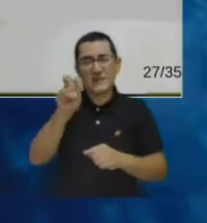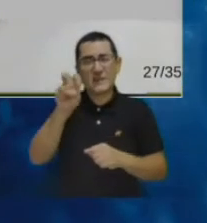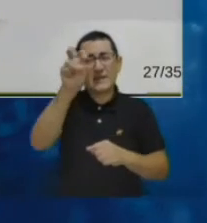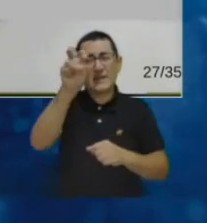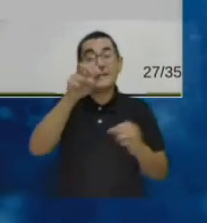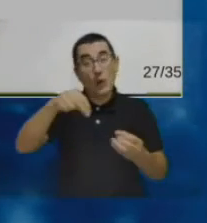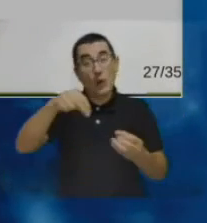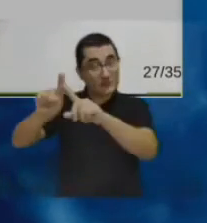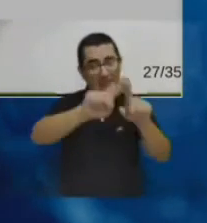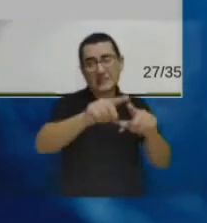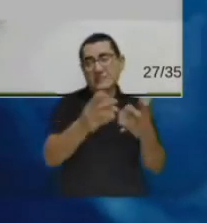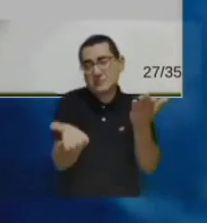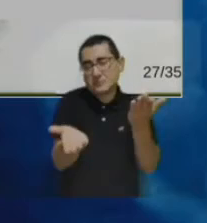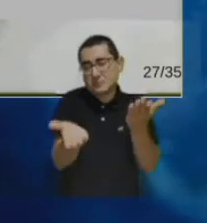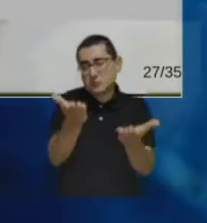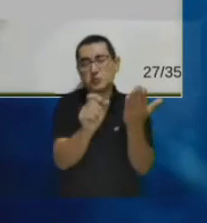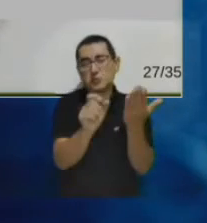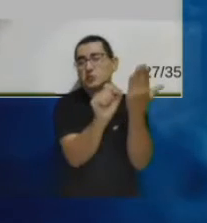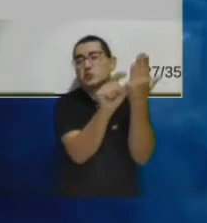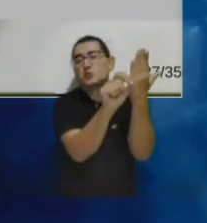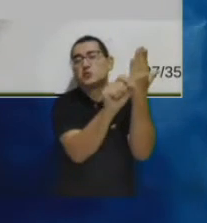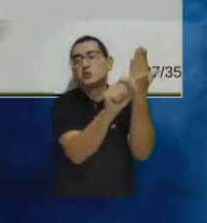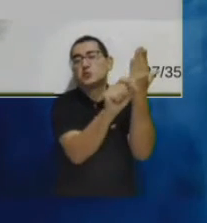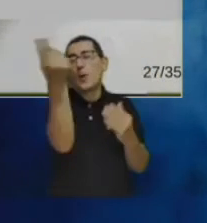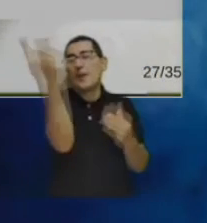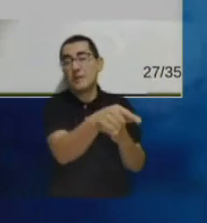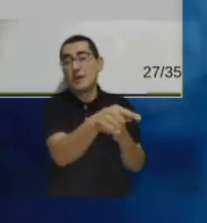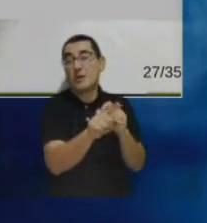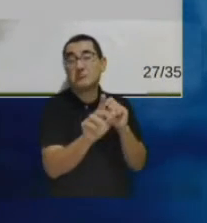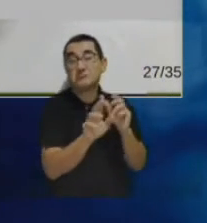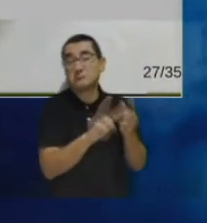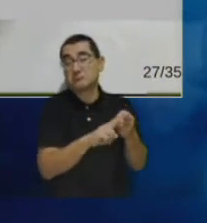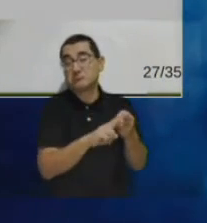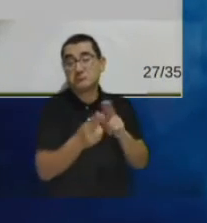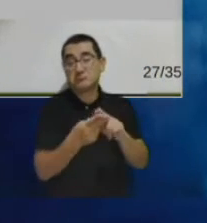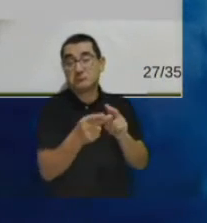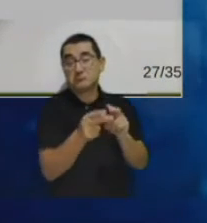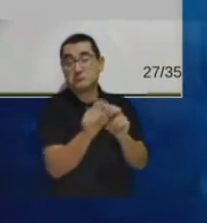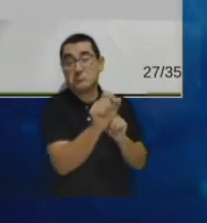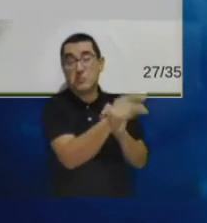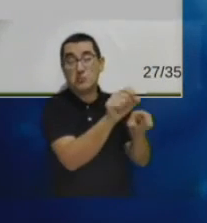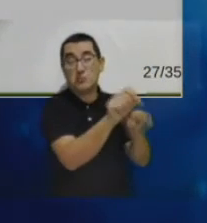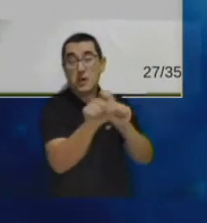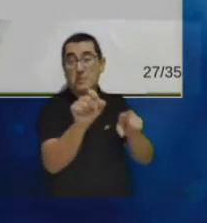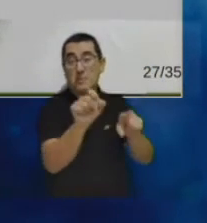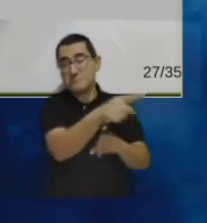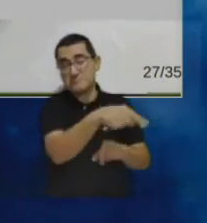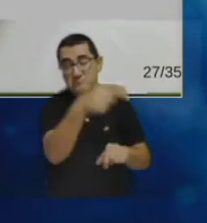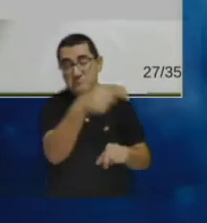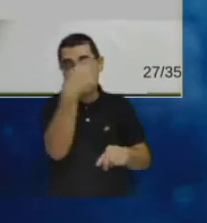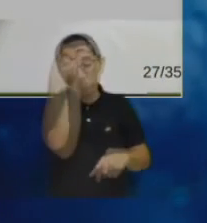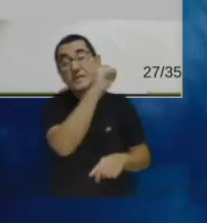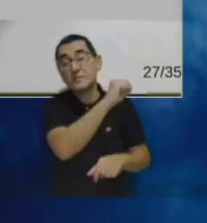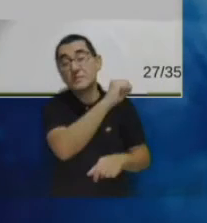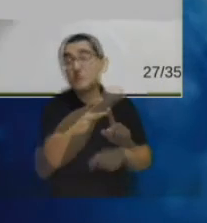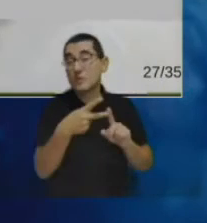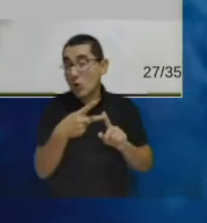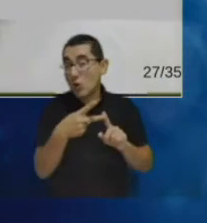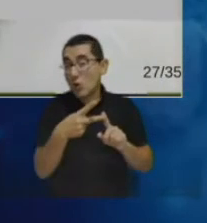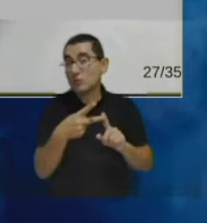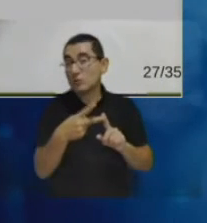pues es un sondeo que nos va a permitir digamos correlacionar percepción con digamos